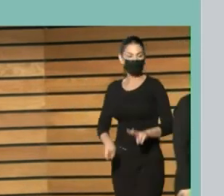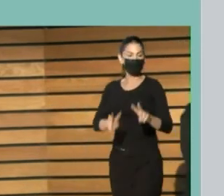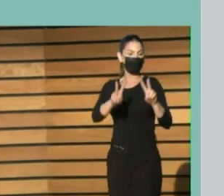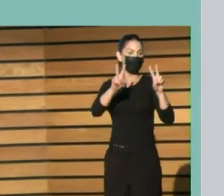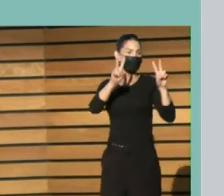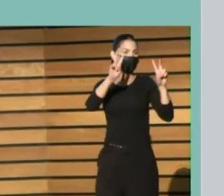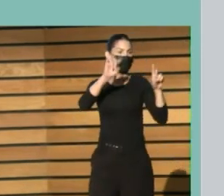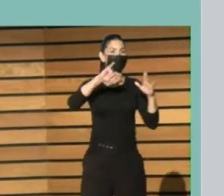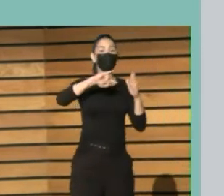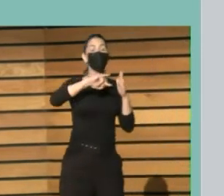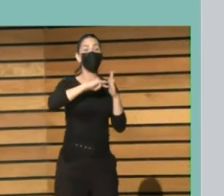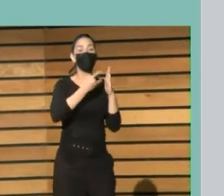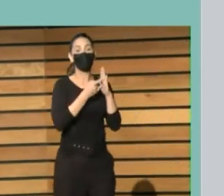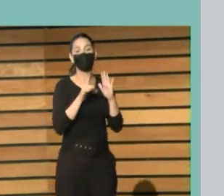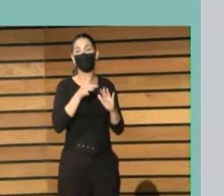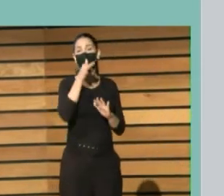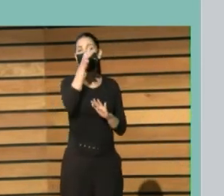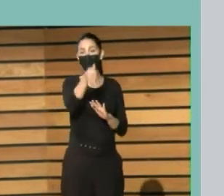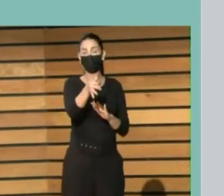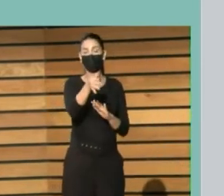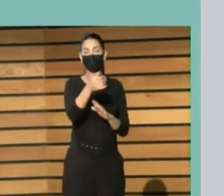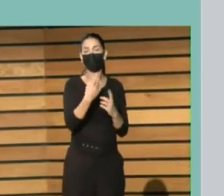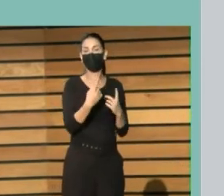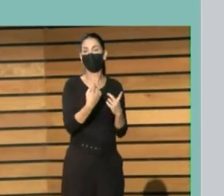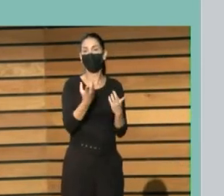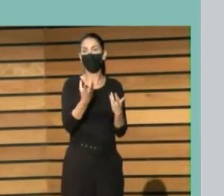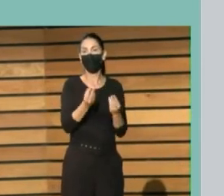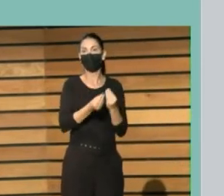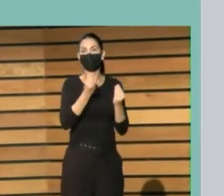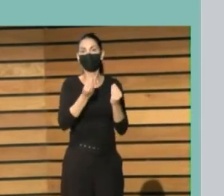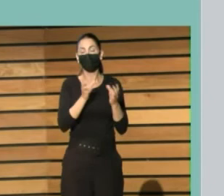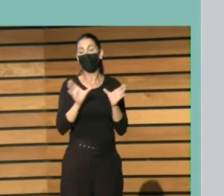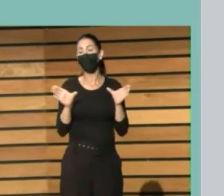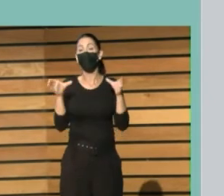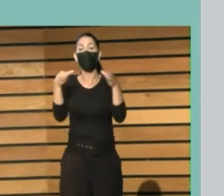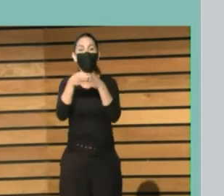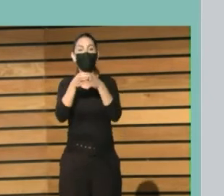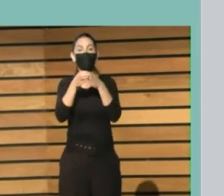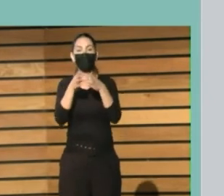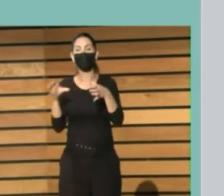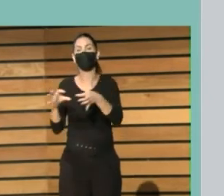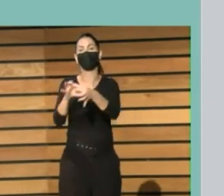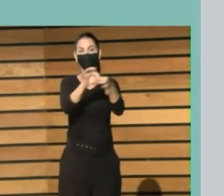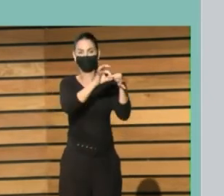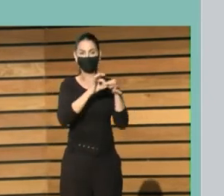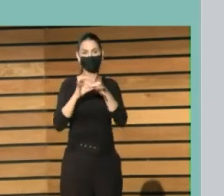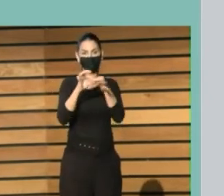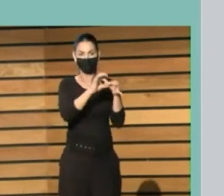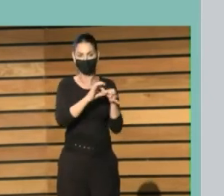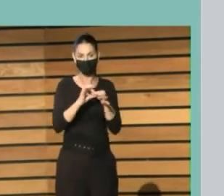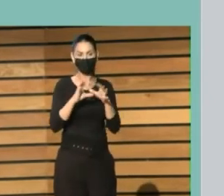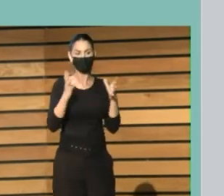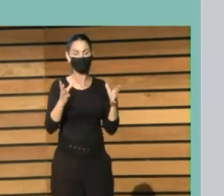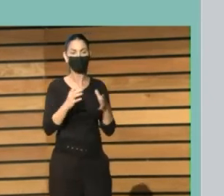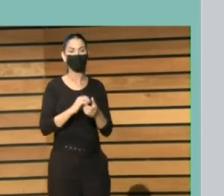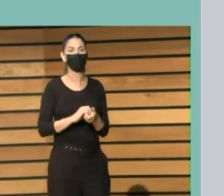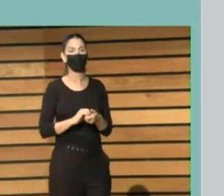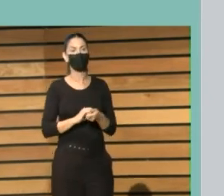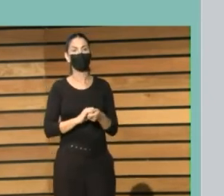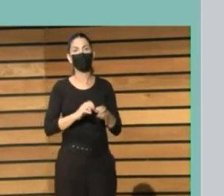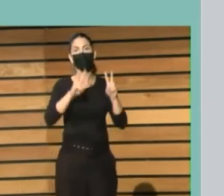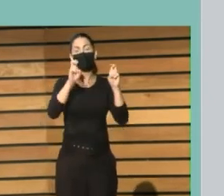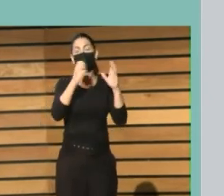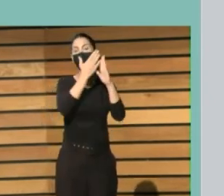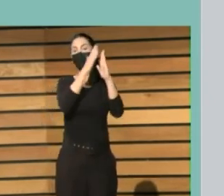además, sirven para cuestionar a la comunidad, ¿no? En todo caso, la